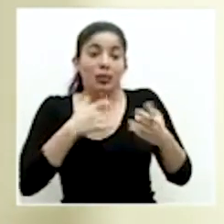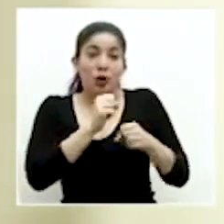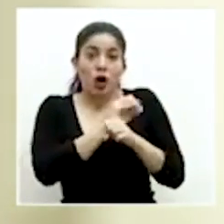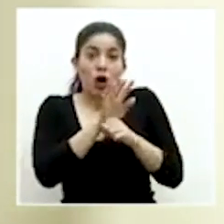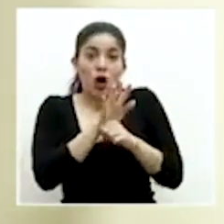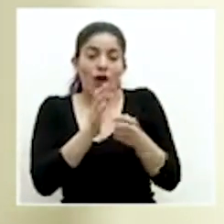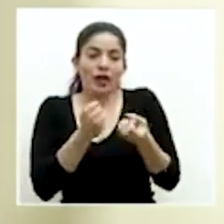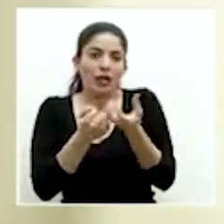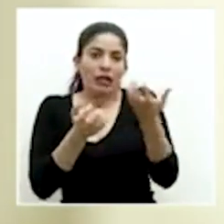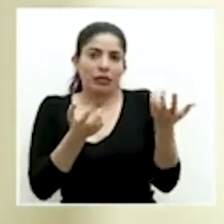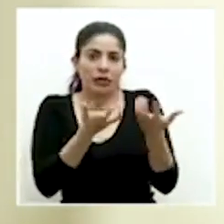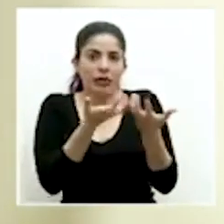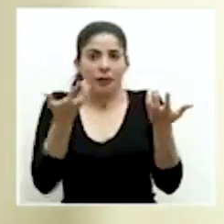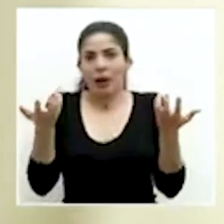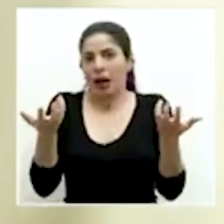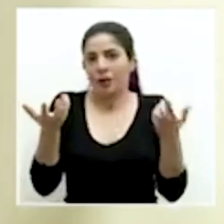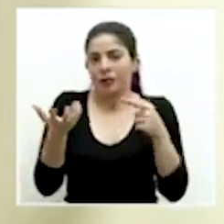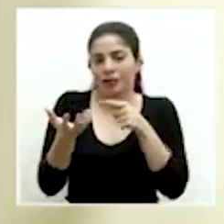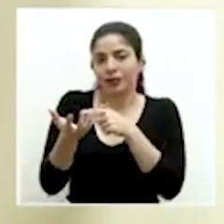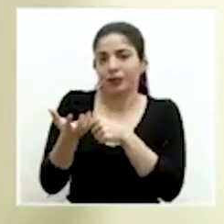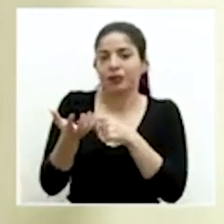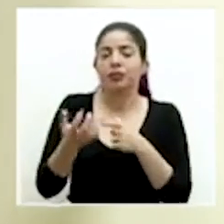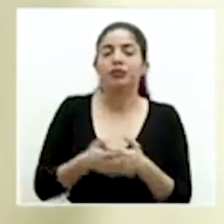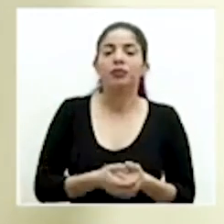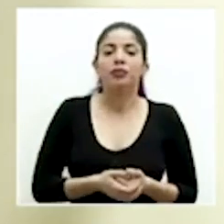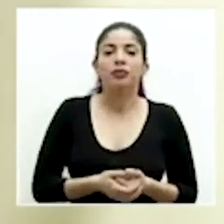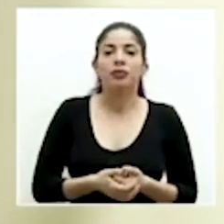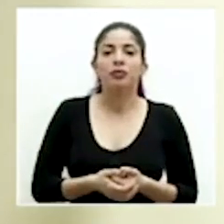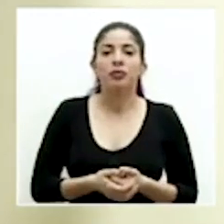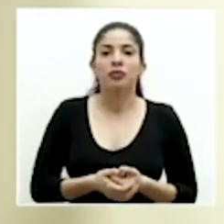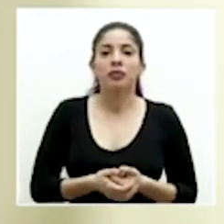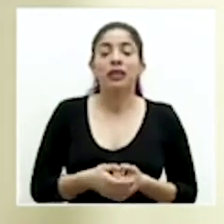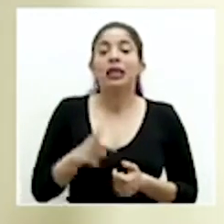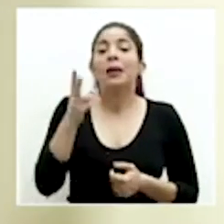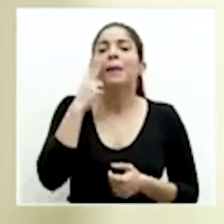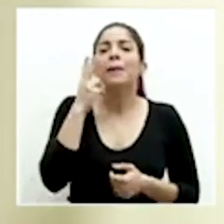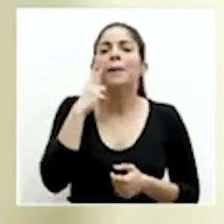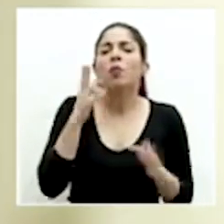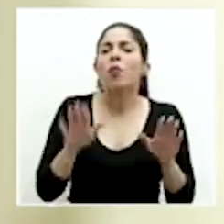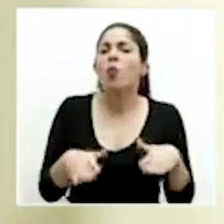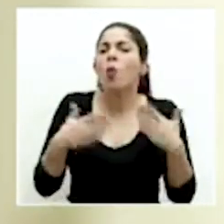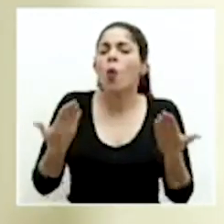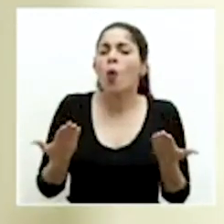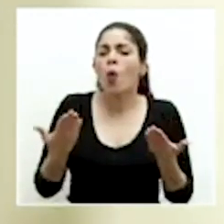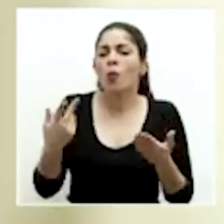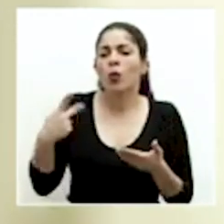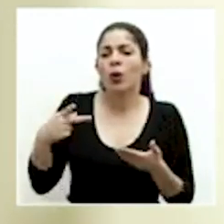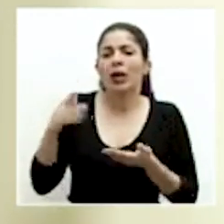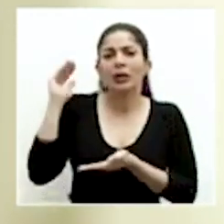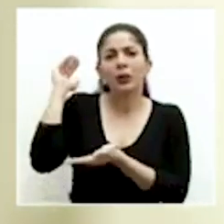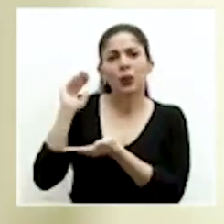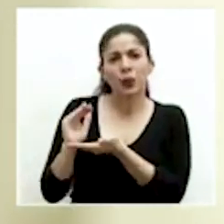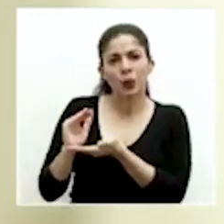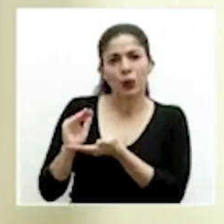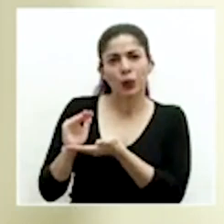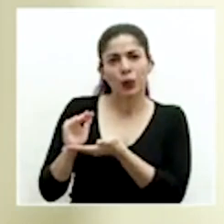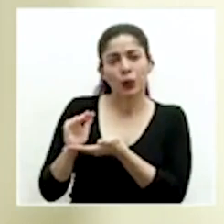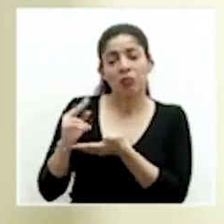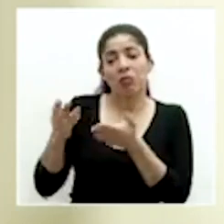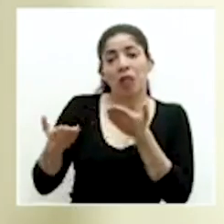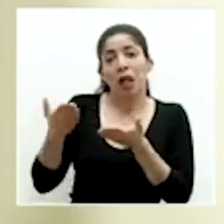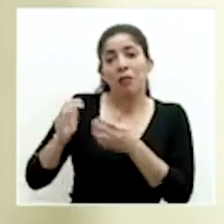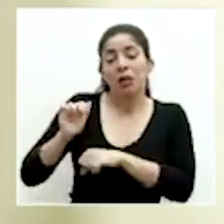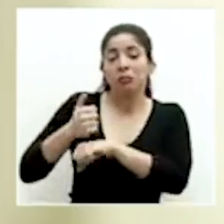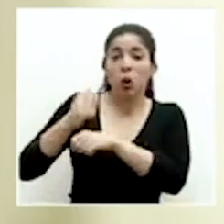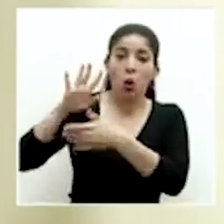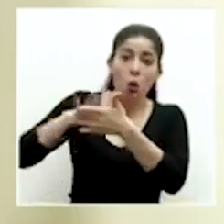y que veamos cómo podemos mitigar los riesgos. Eso puede implicar un horario